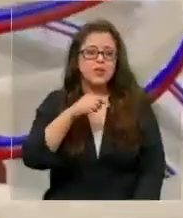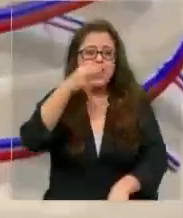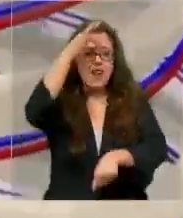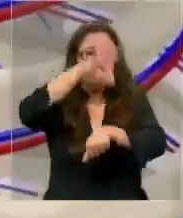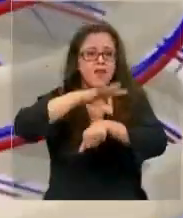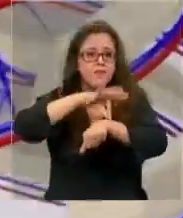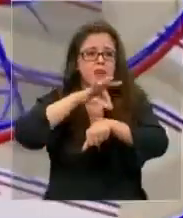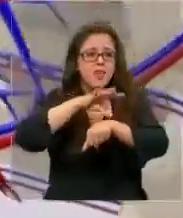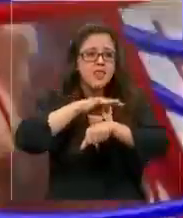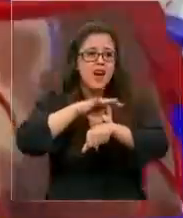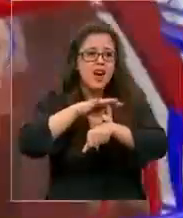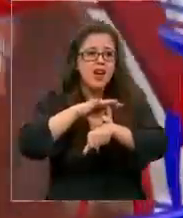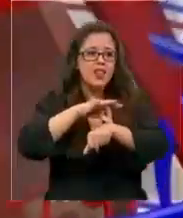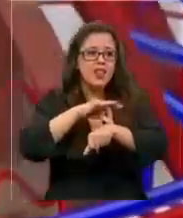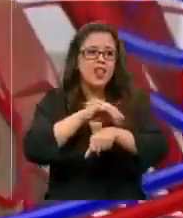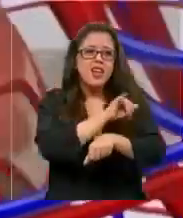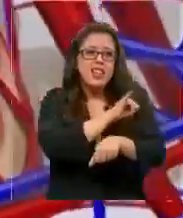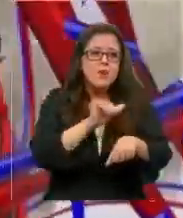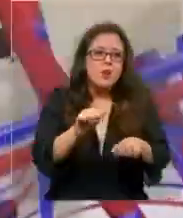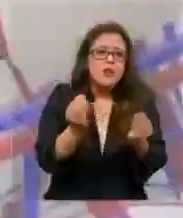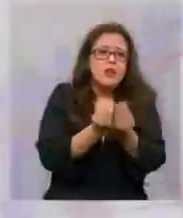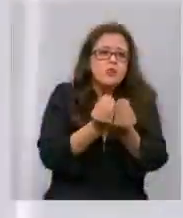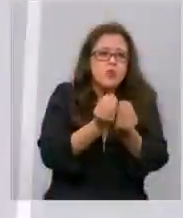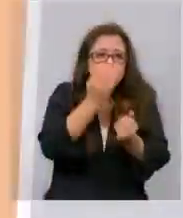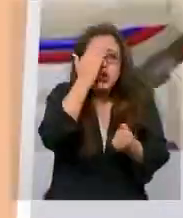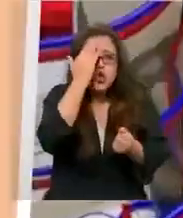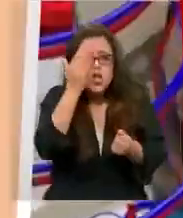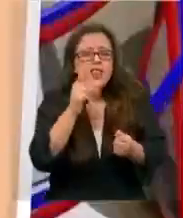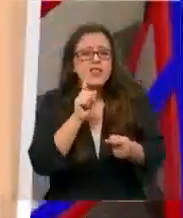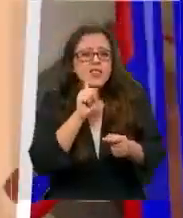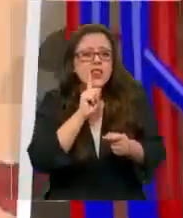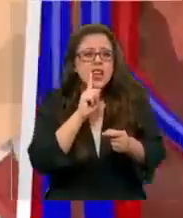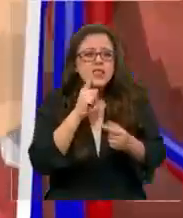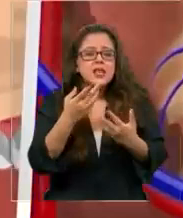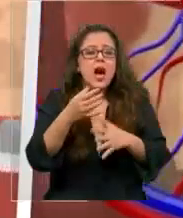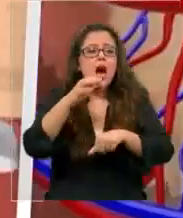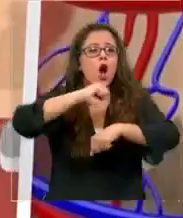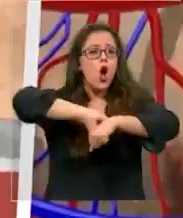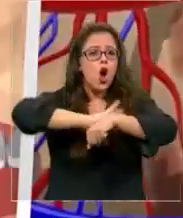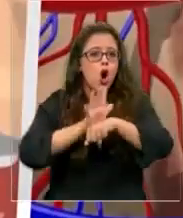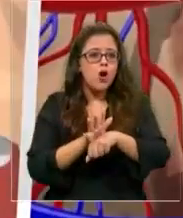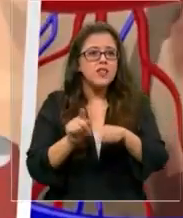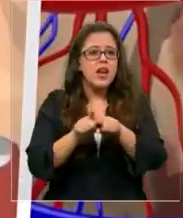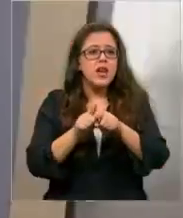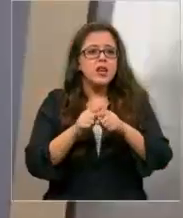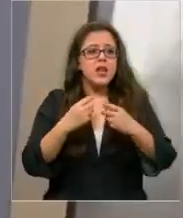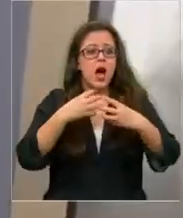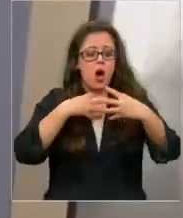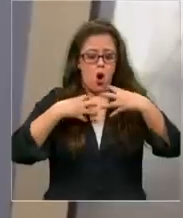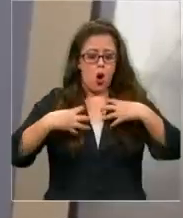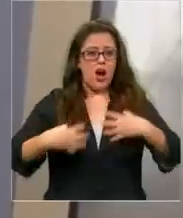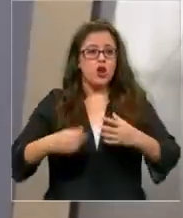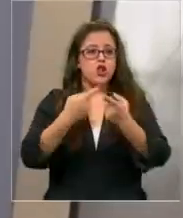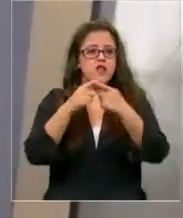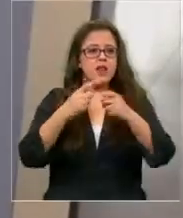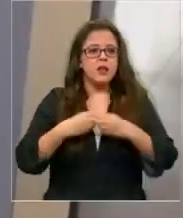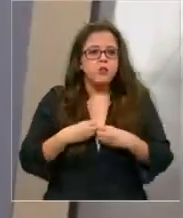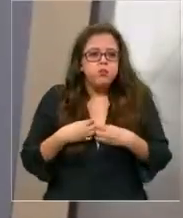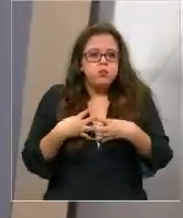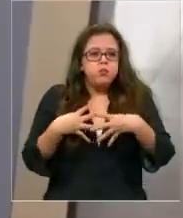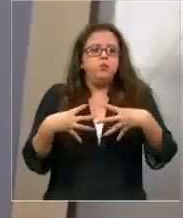frecuente que surge incluso después de varios días de haber tenido COVID y que provoca la inflamación de diferentes órganos causada